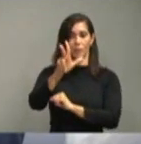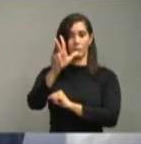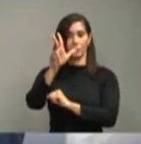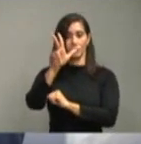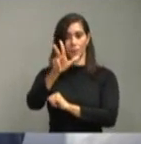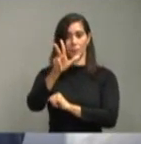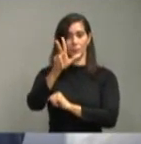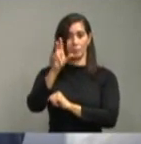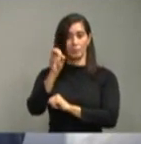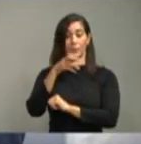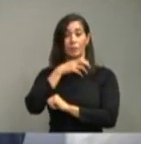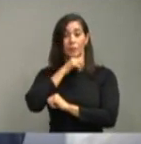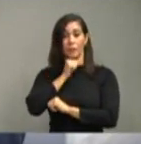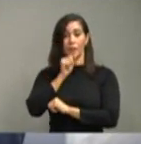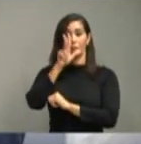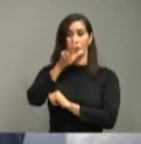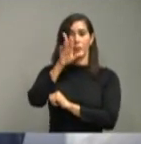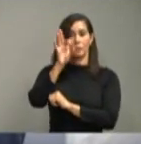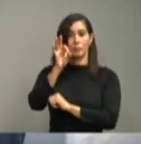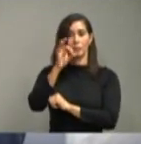y los 39 años de edad.